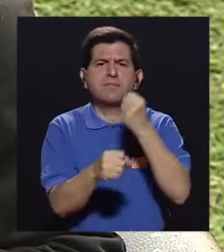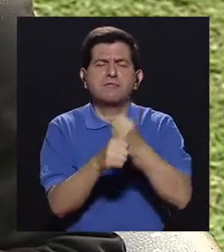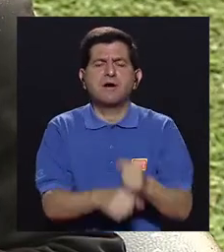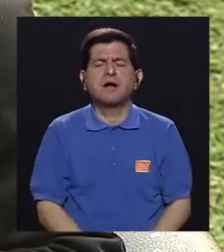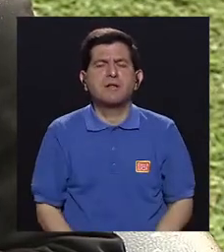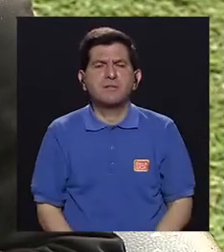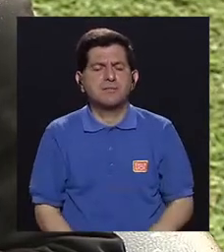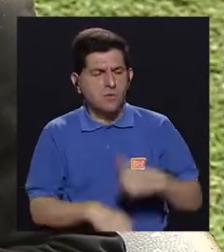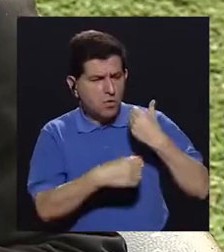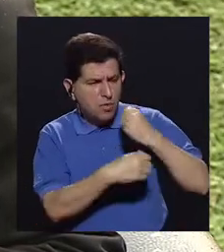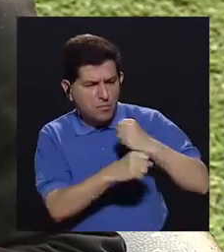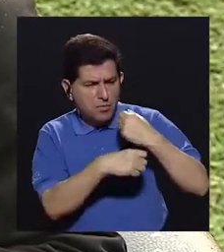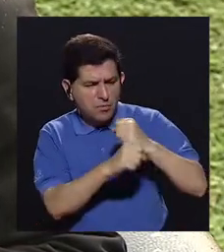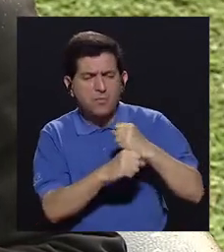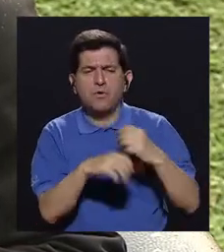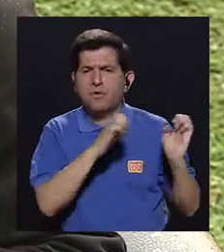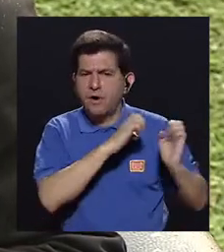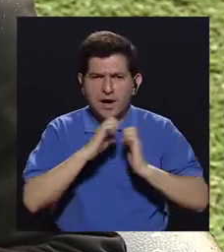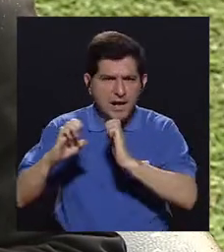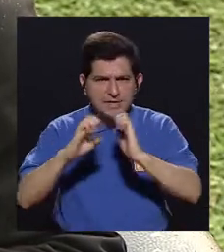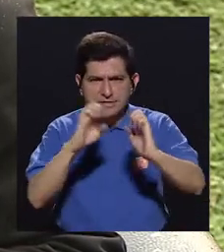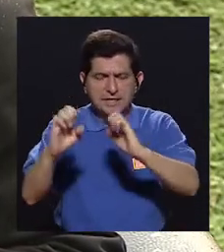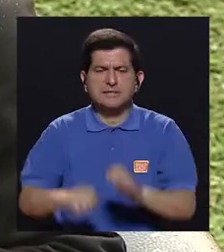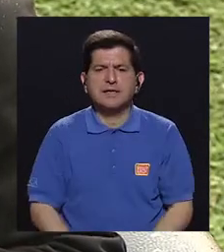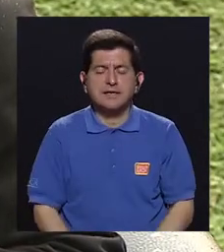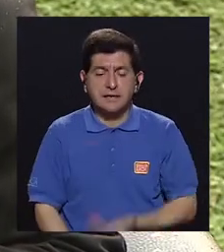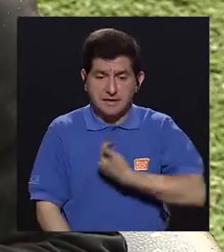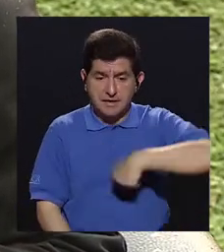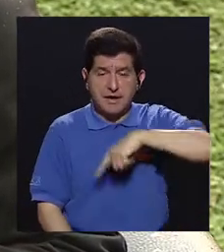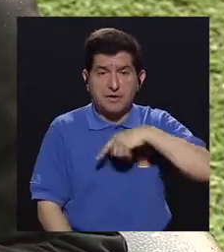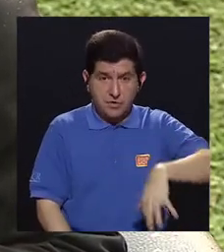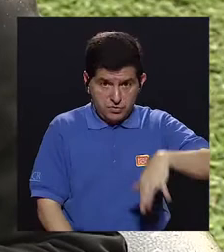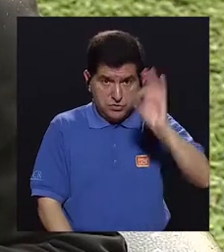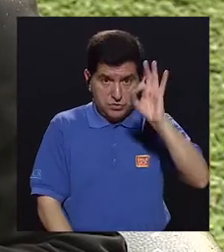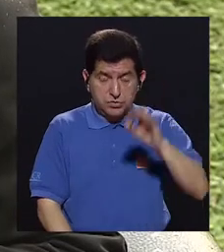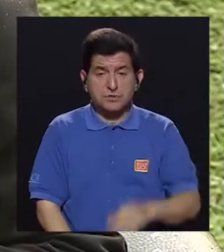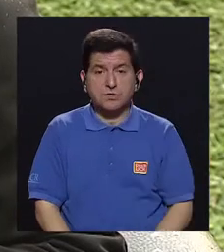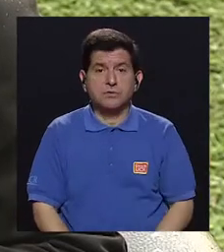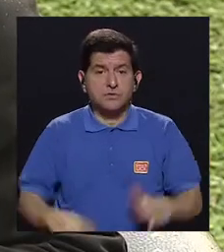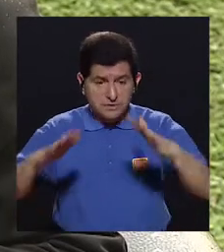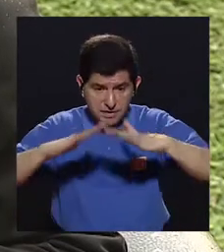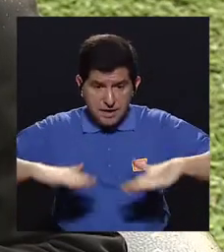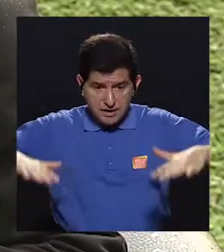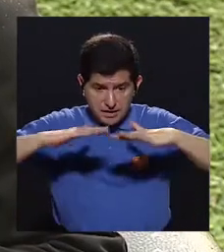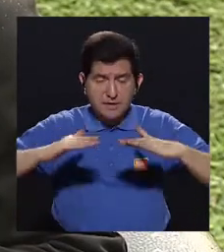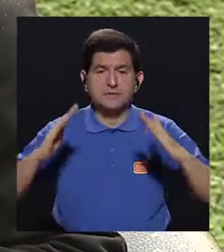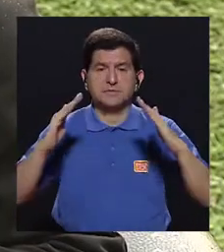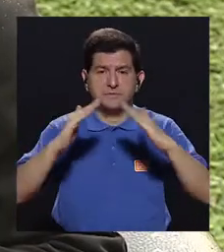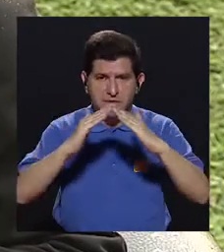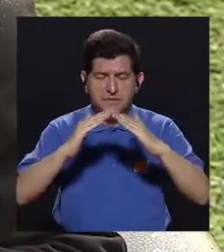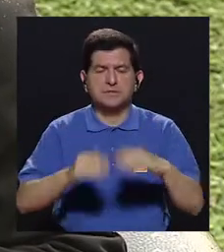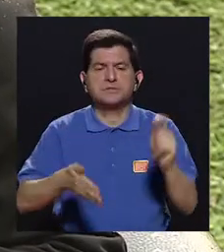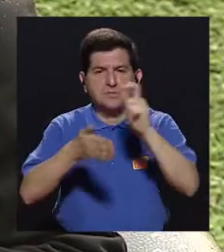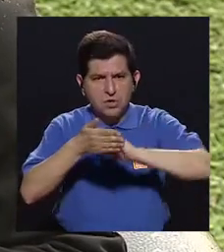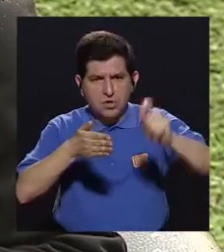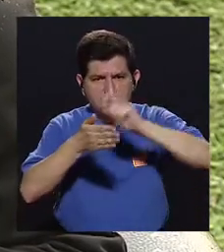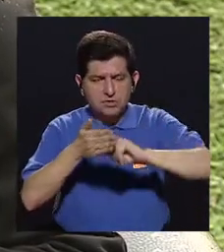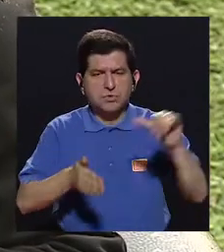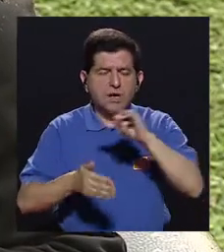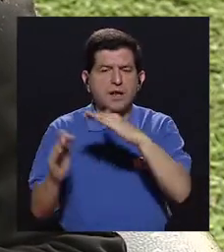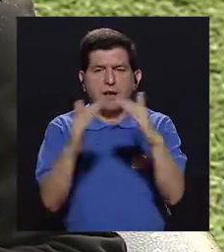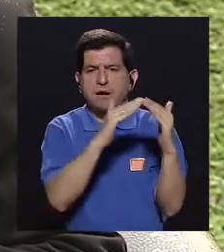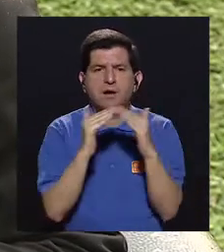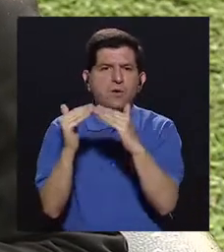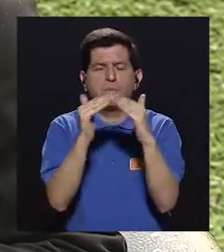nivel de municipalidad la estrategia porque sí encontramos que no solamente el escenario hogar, escuela, sino también la